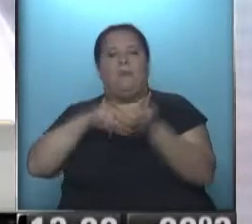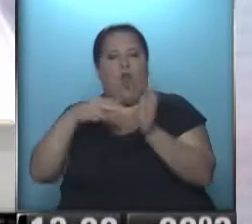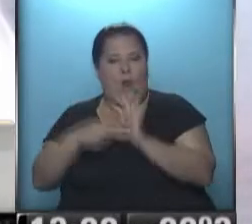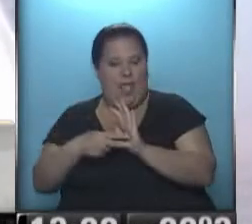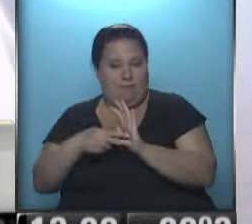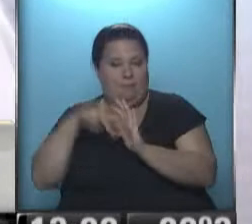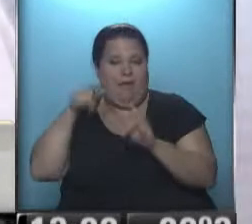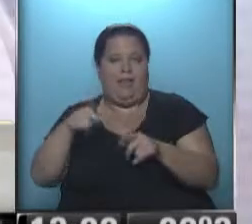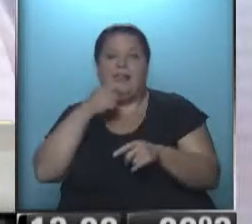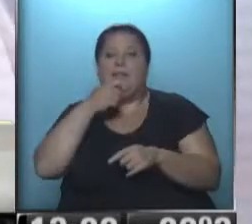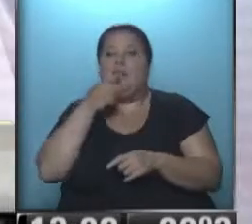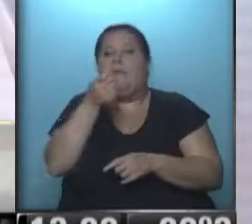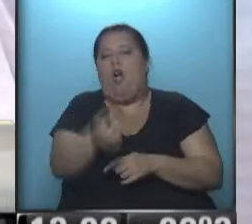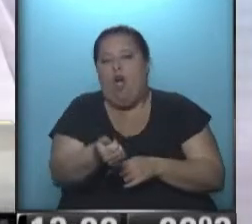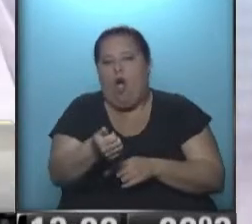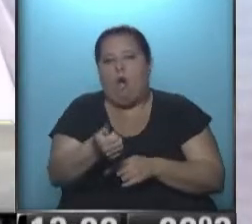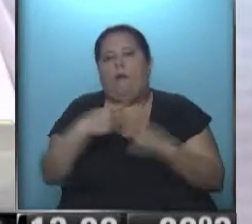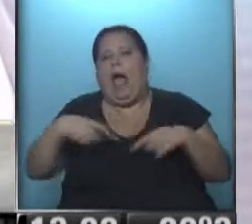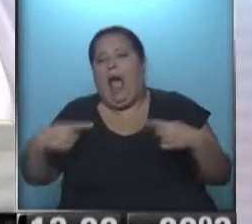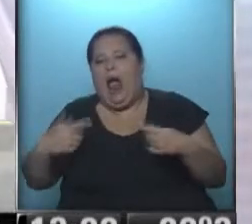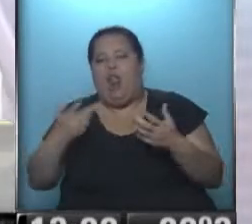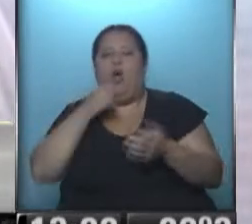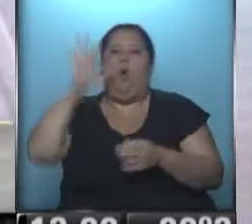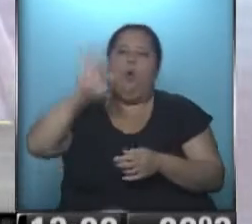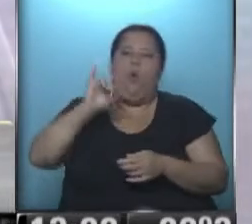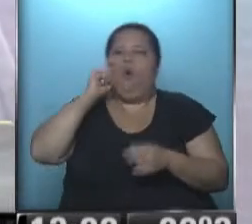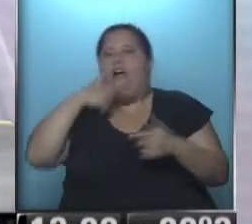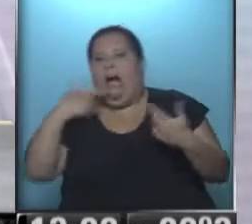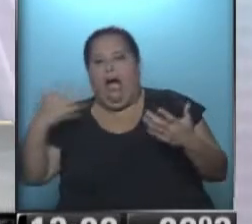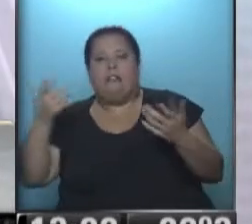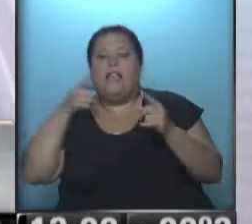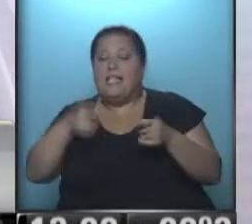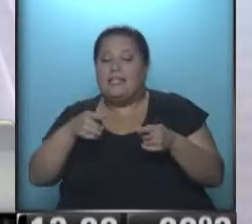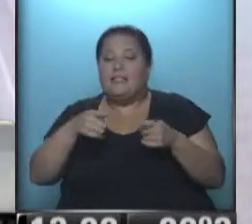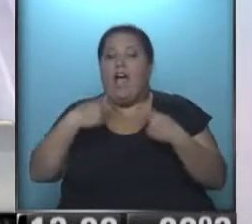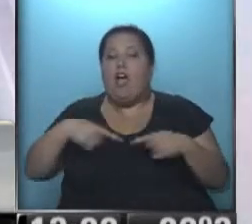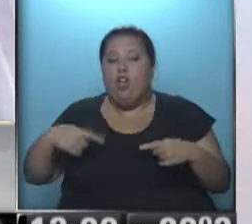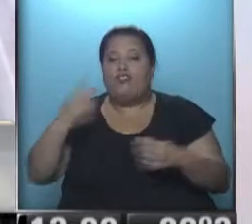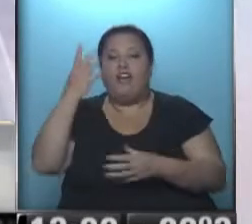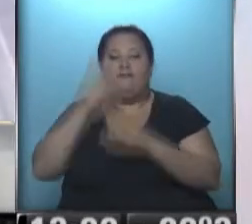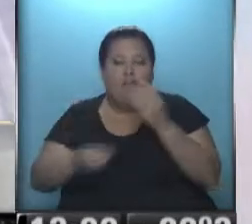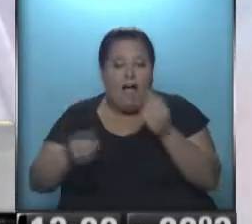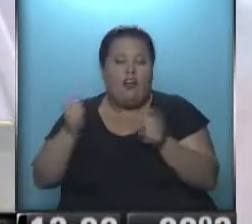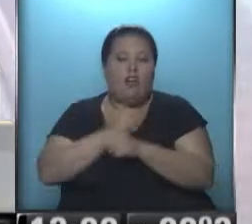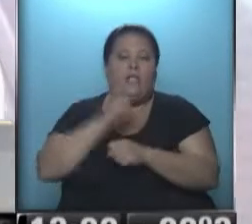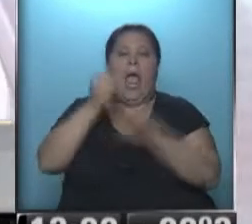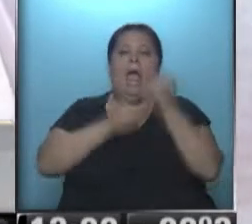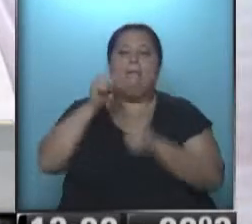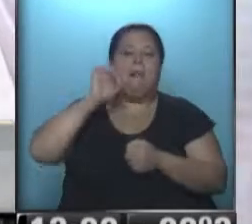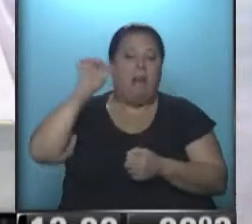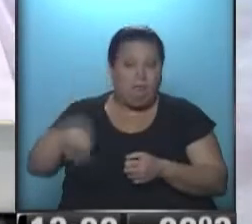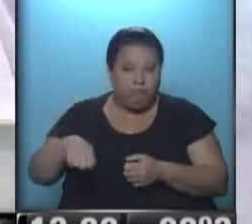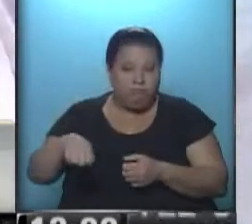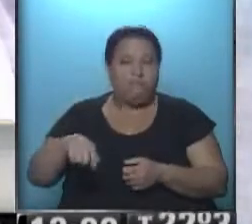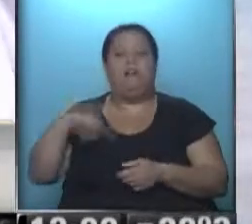y que si uno compra un bien o un servicio y ese bien está fallado, la empresa no responde,